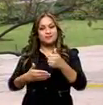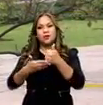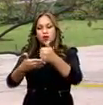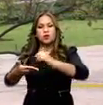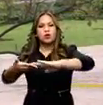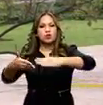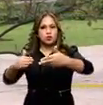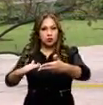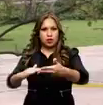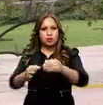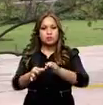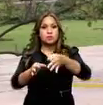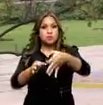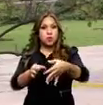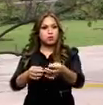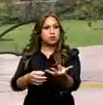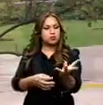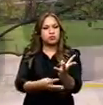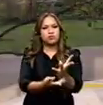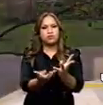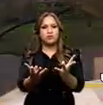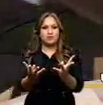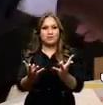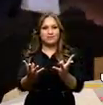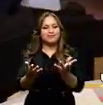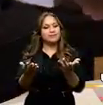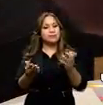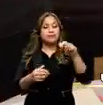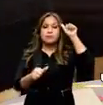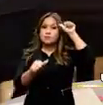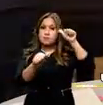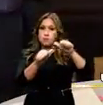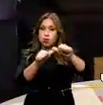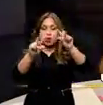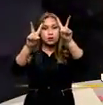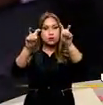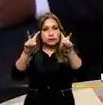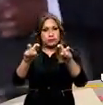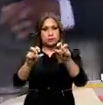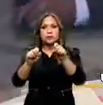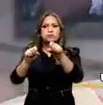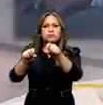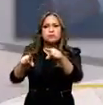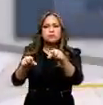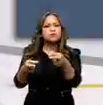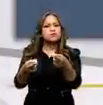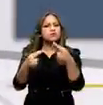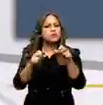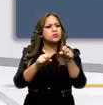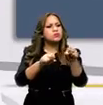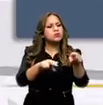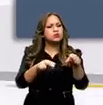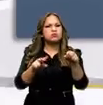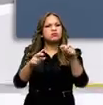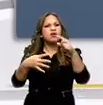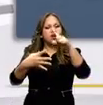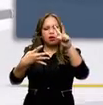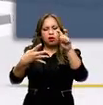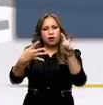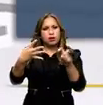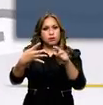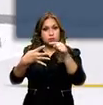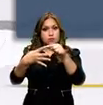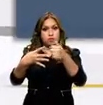comunas, comunidades, pueblos y nacionalidades. Recordamos que los temas a consulta prelegislativa se refieren a la